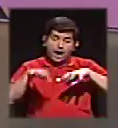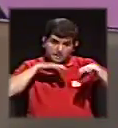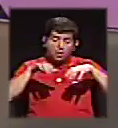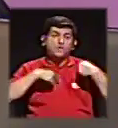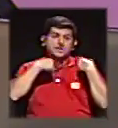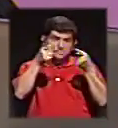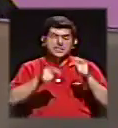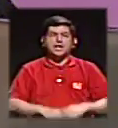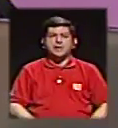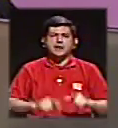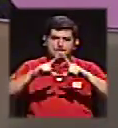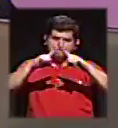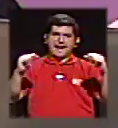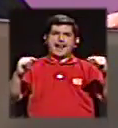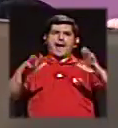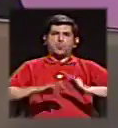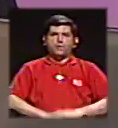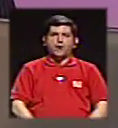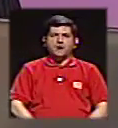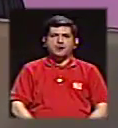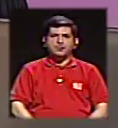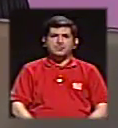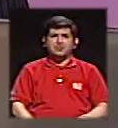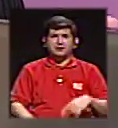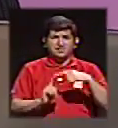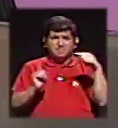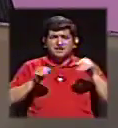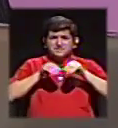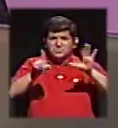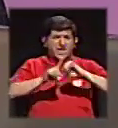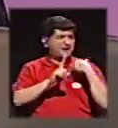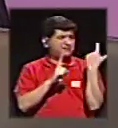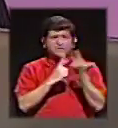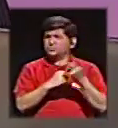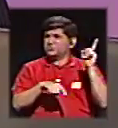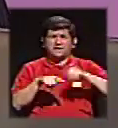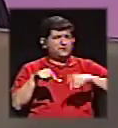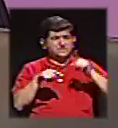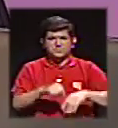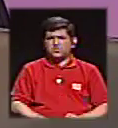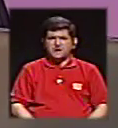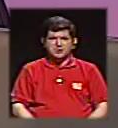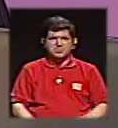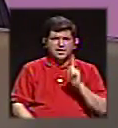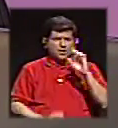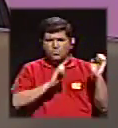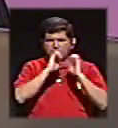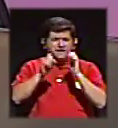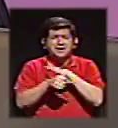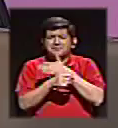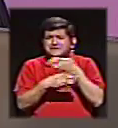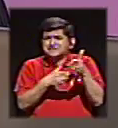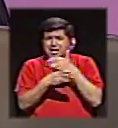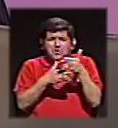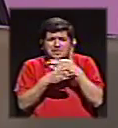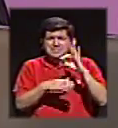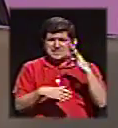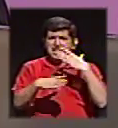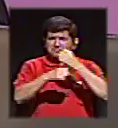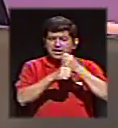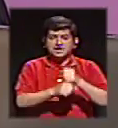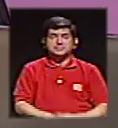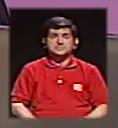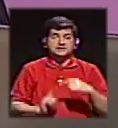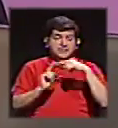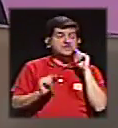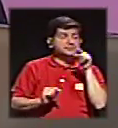e ir a Managua porque desde redes sociales no se cubre. Entrevista súper compartida y bien hecha. Bueno,